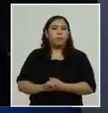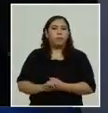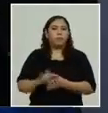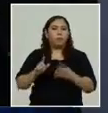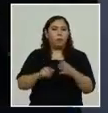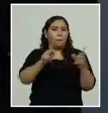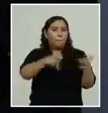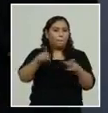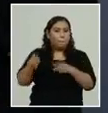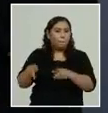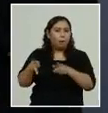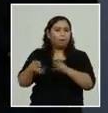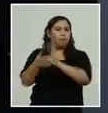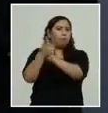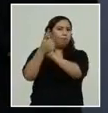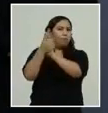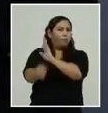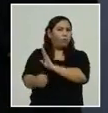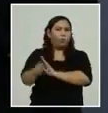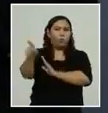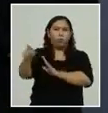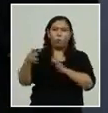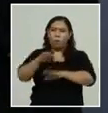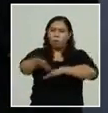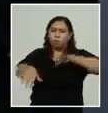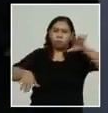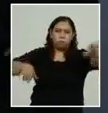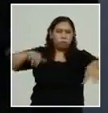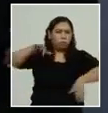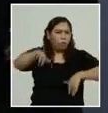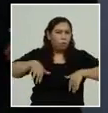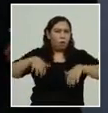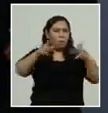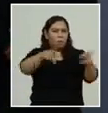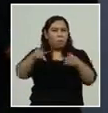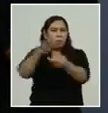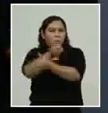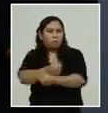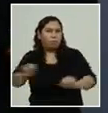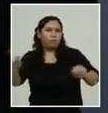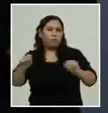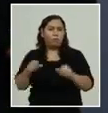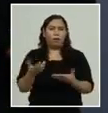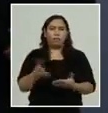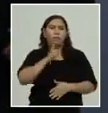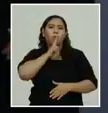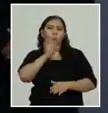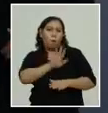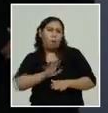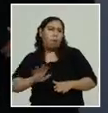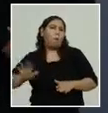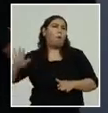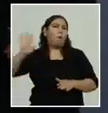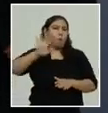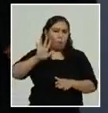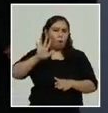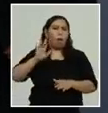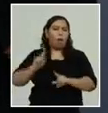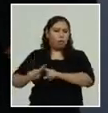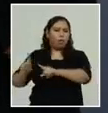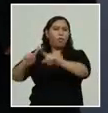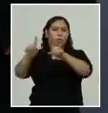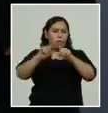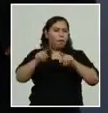expertos rescatistas de diferentes sectores de la sociedad y de las